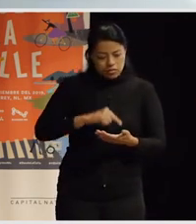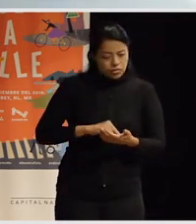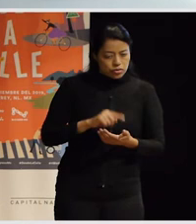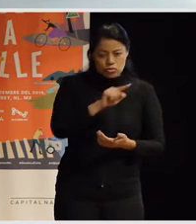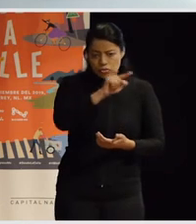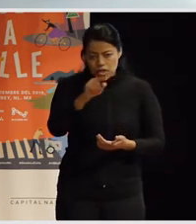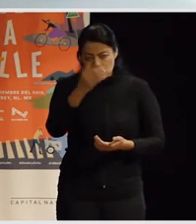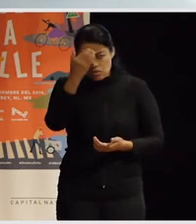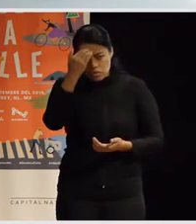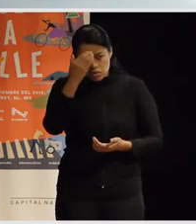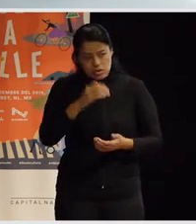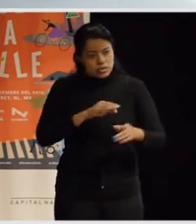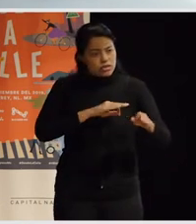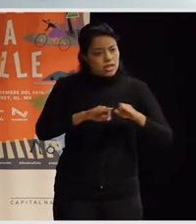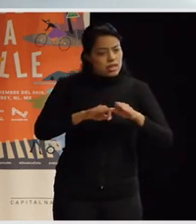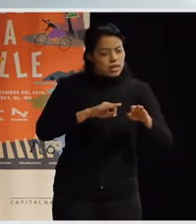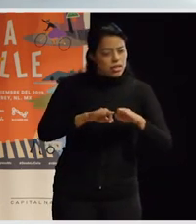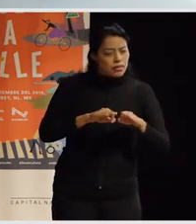sé si ustedes conocen el trabajo